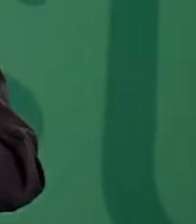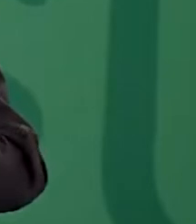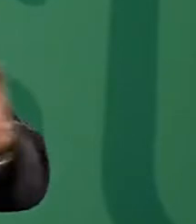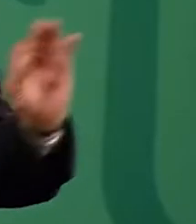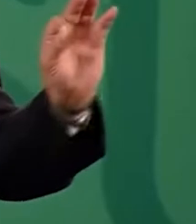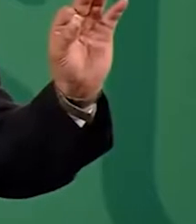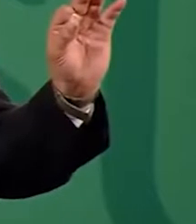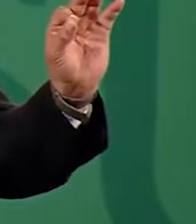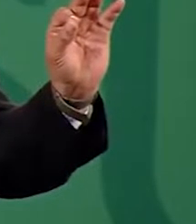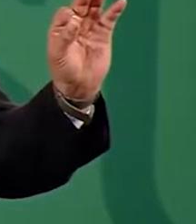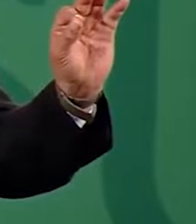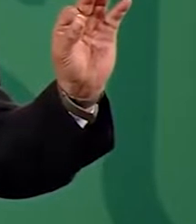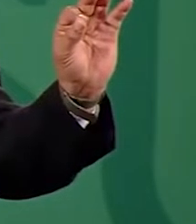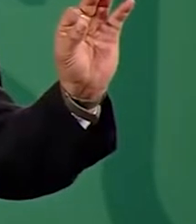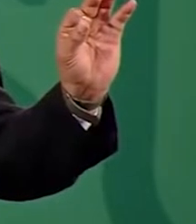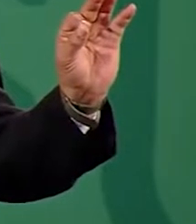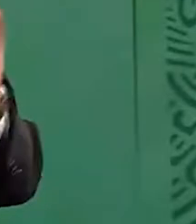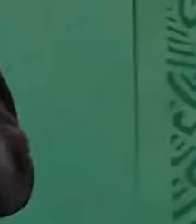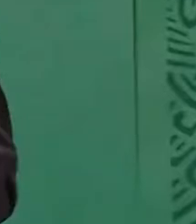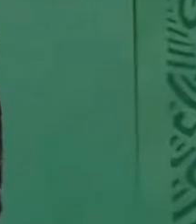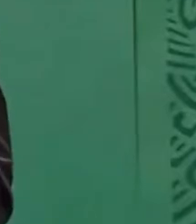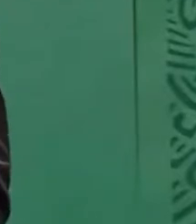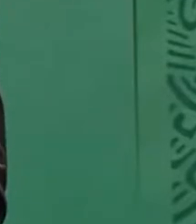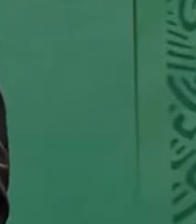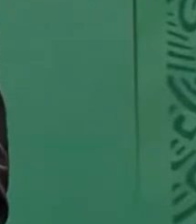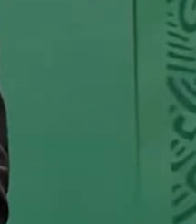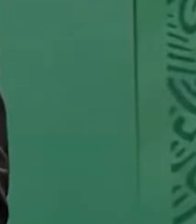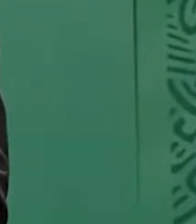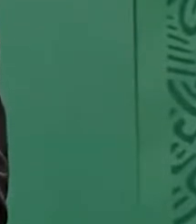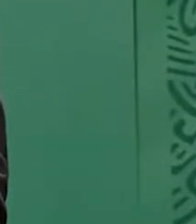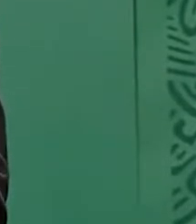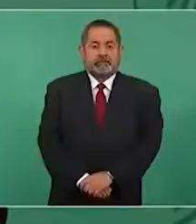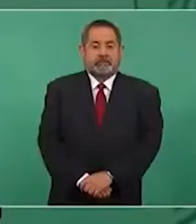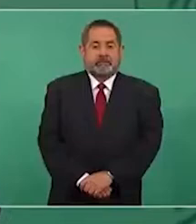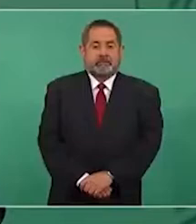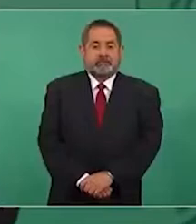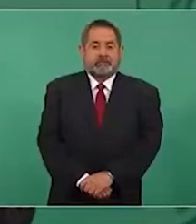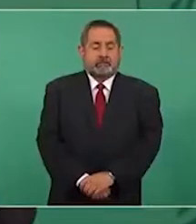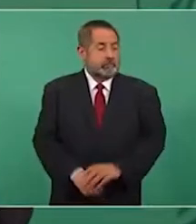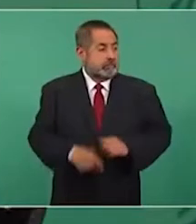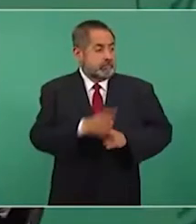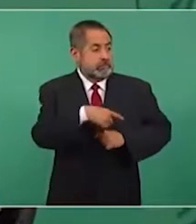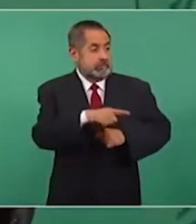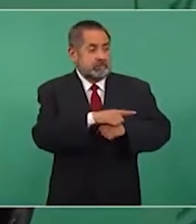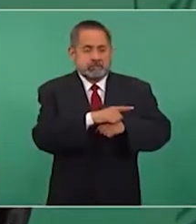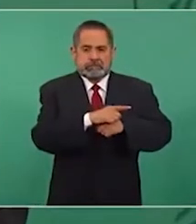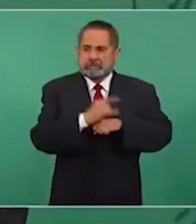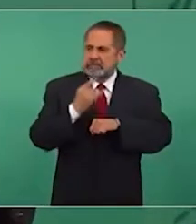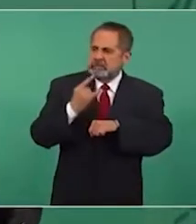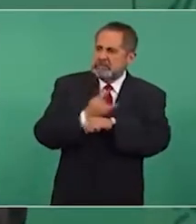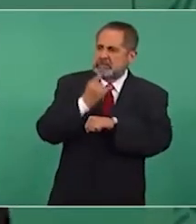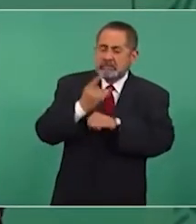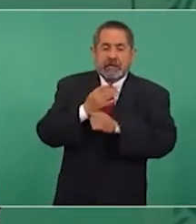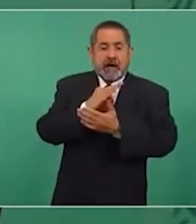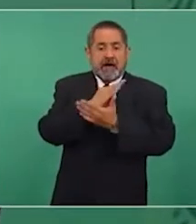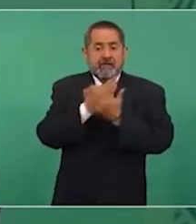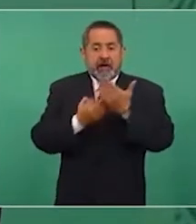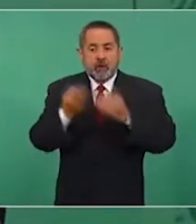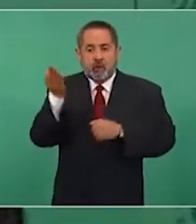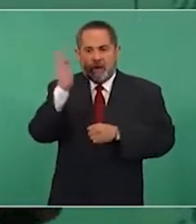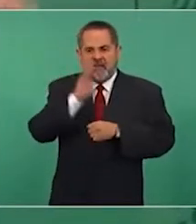defraudando con facturas falsas,